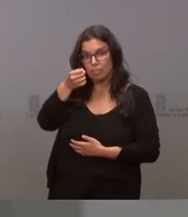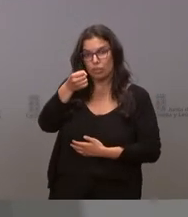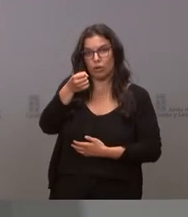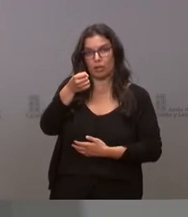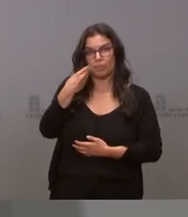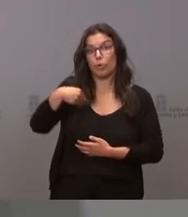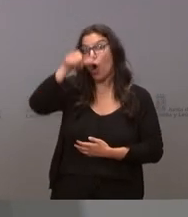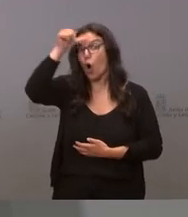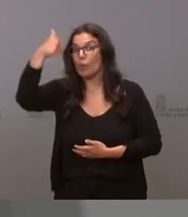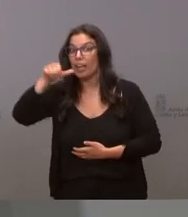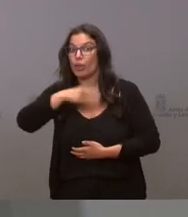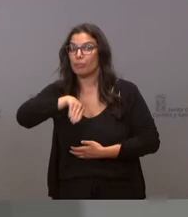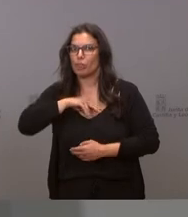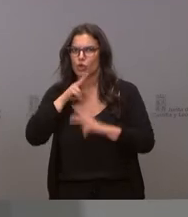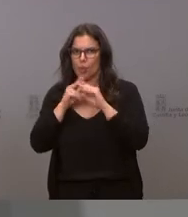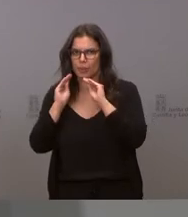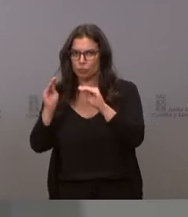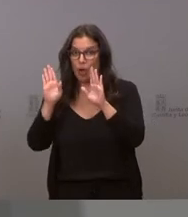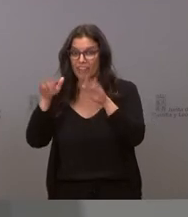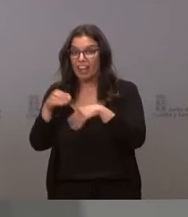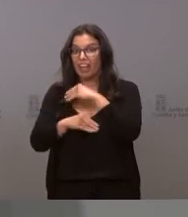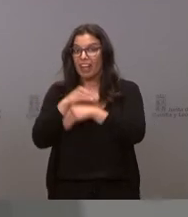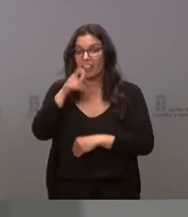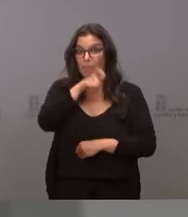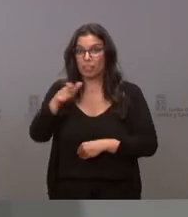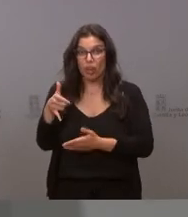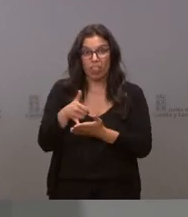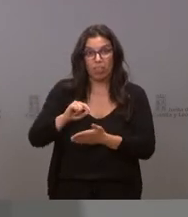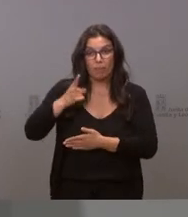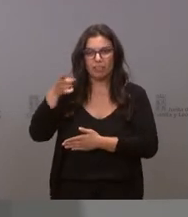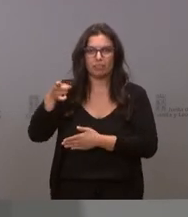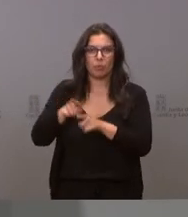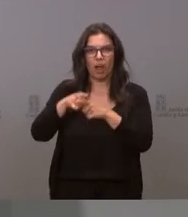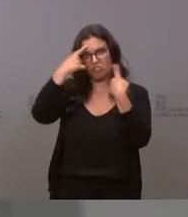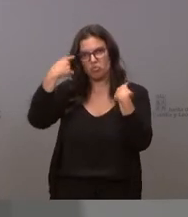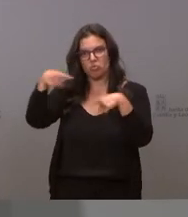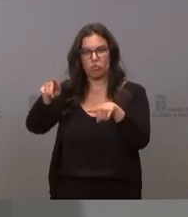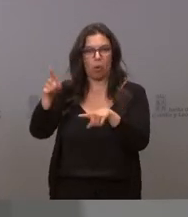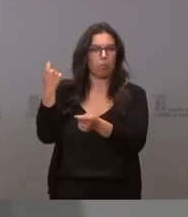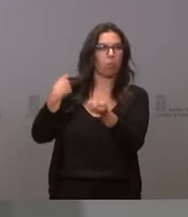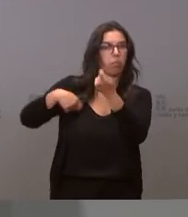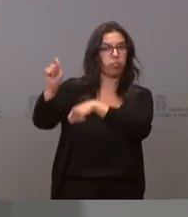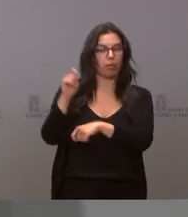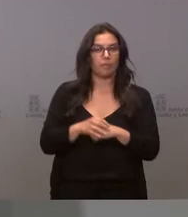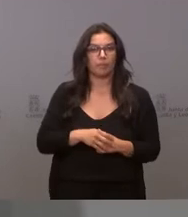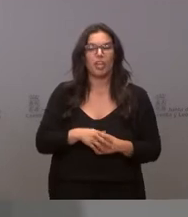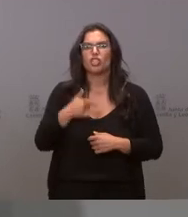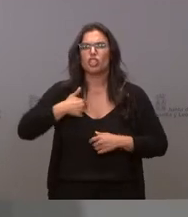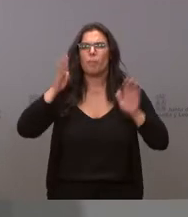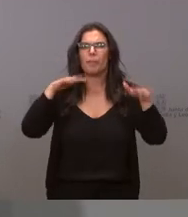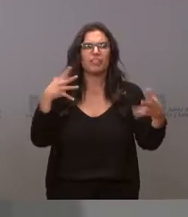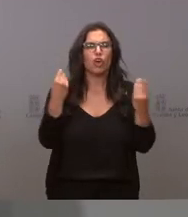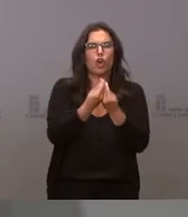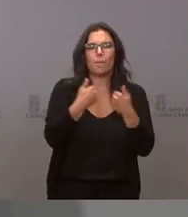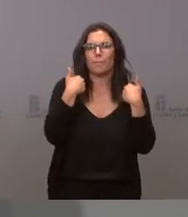Español es poner a los pies de los caballos a los más débiles me voy a manifestar con quien sea donde sea